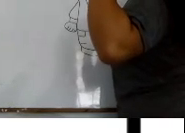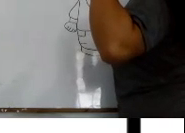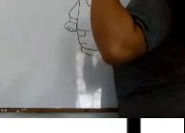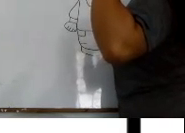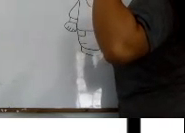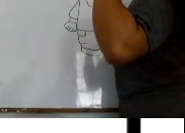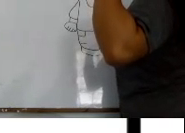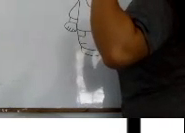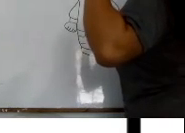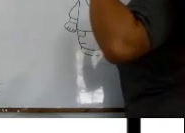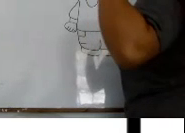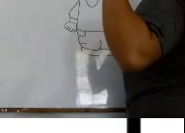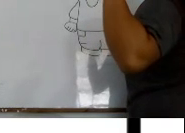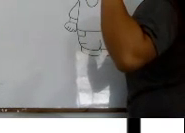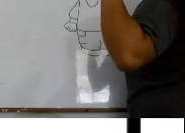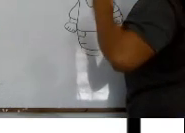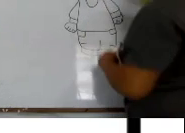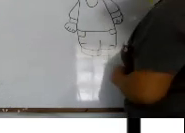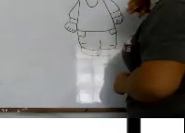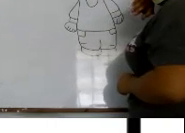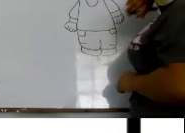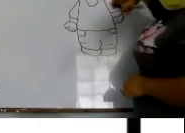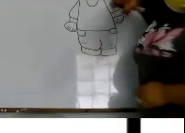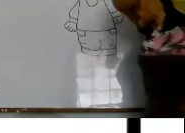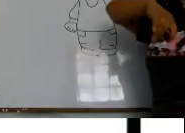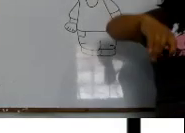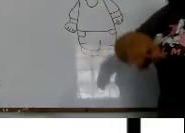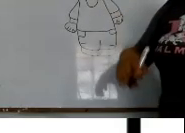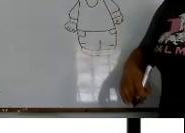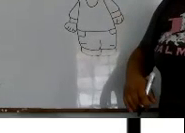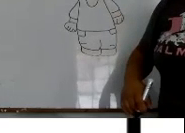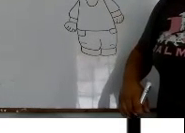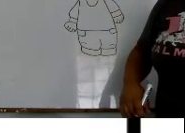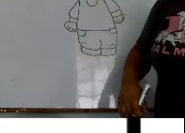Hoy es dos Hoy No Espera Dos o no Hoy